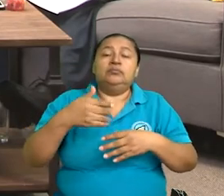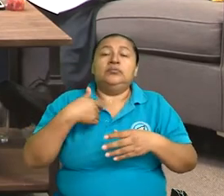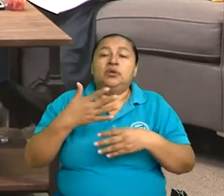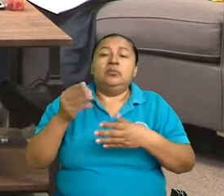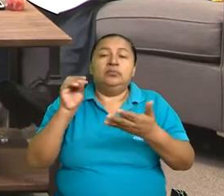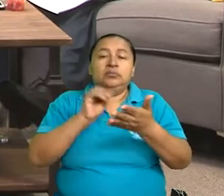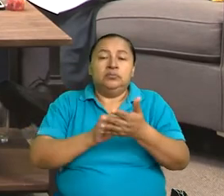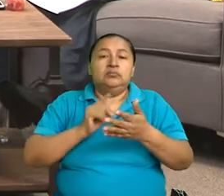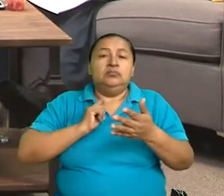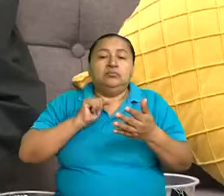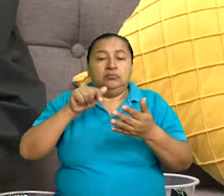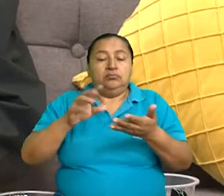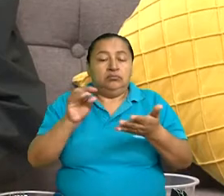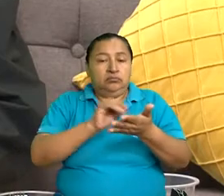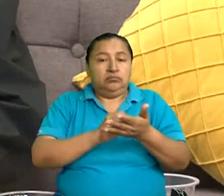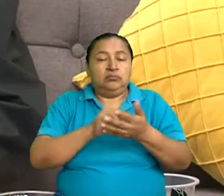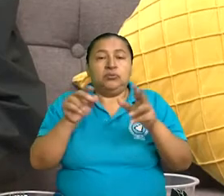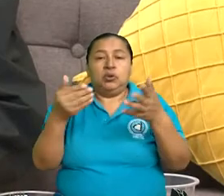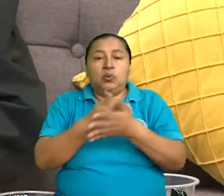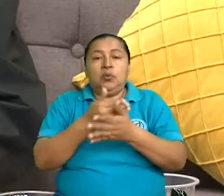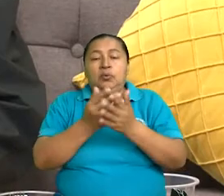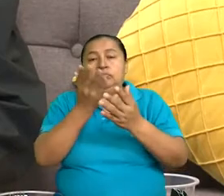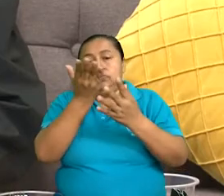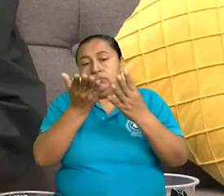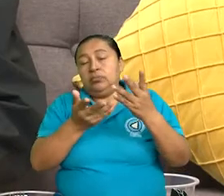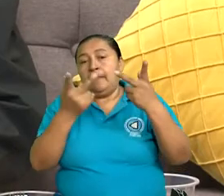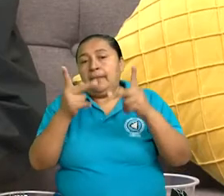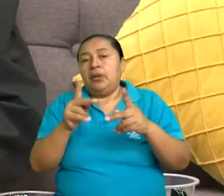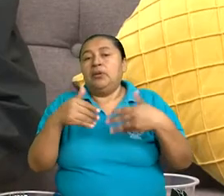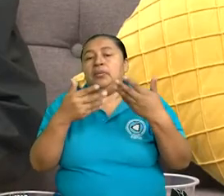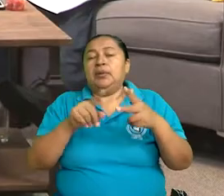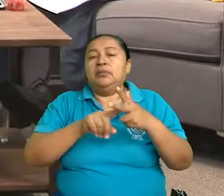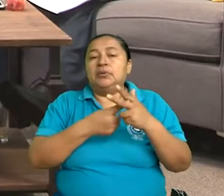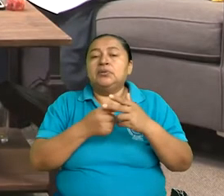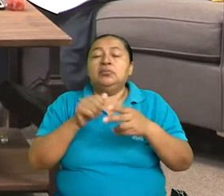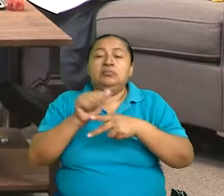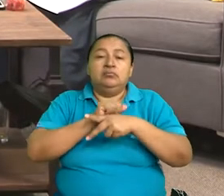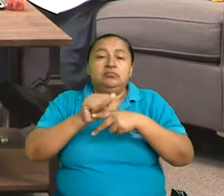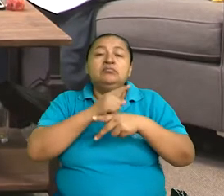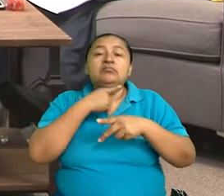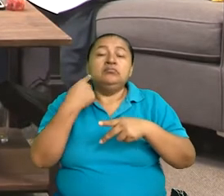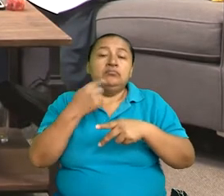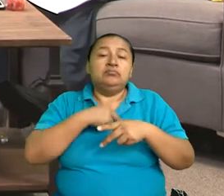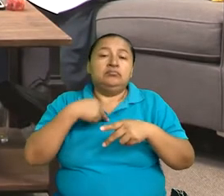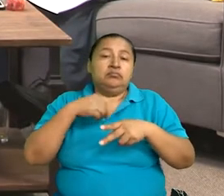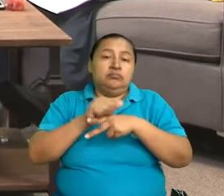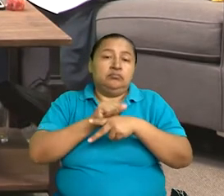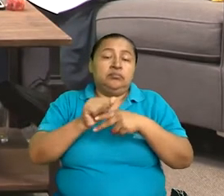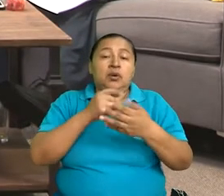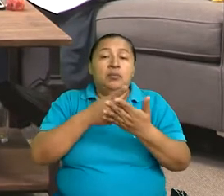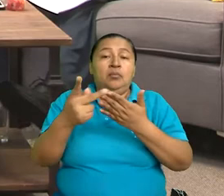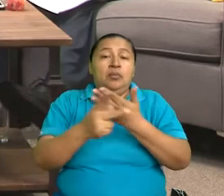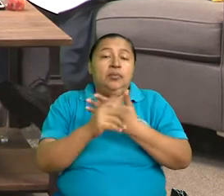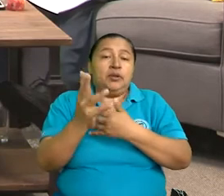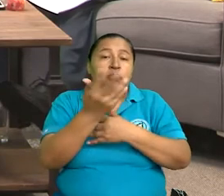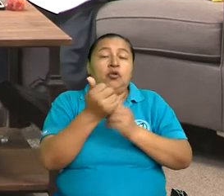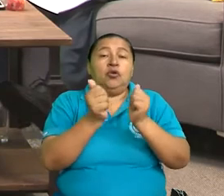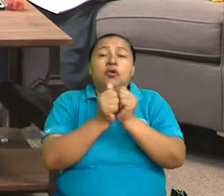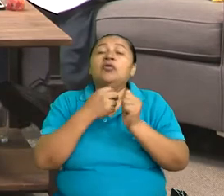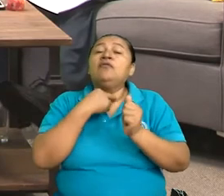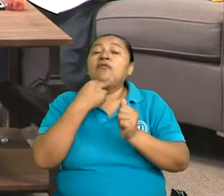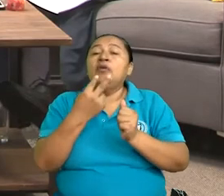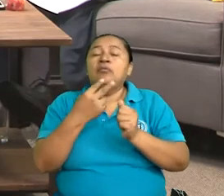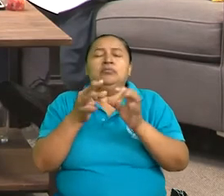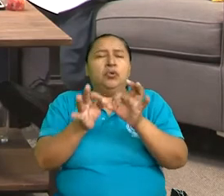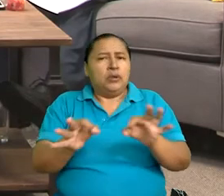consignado dentro de este nuevo compendio, pero también a partir de Realidades Prácticas. Una de ellas, programa Todos con Voz, emblemático,